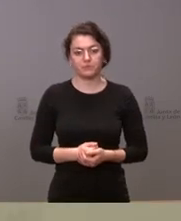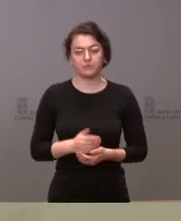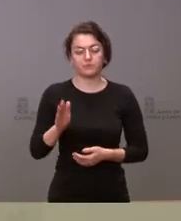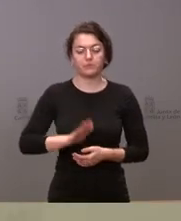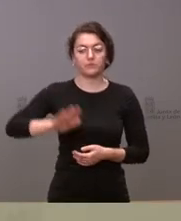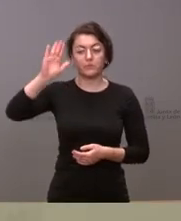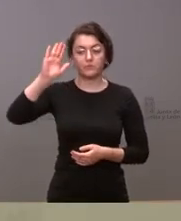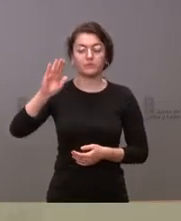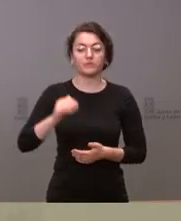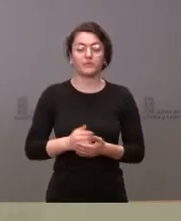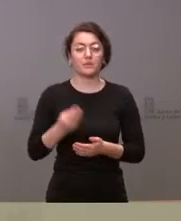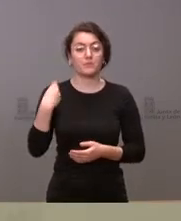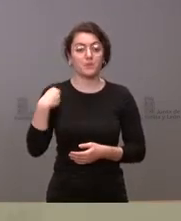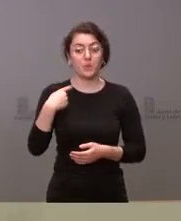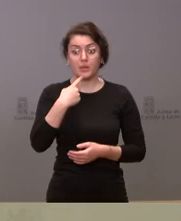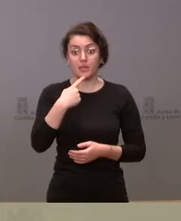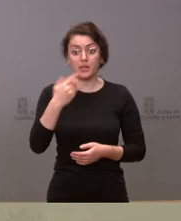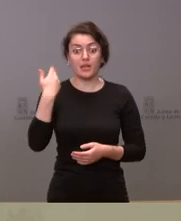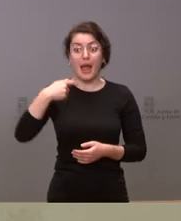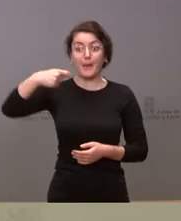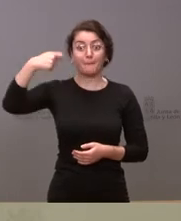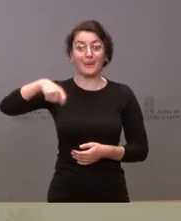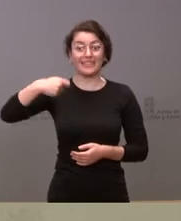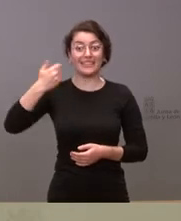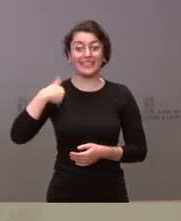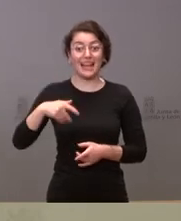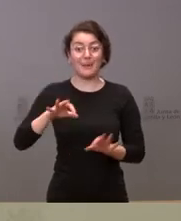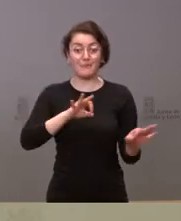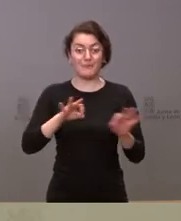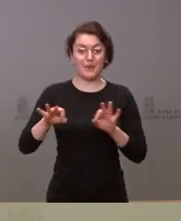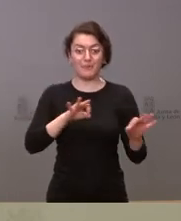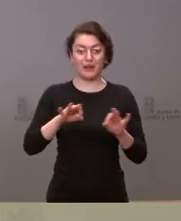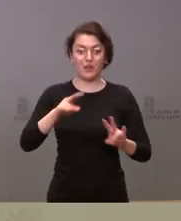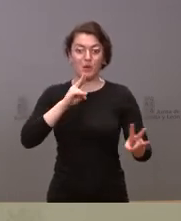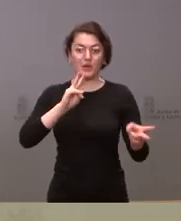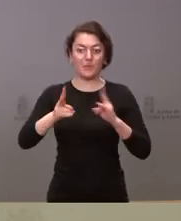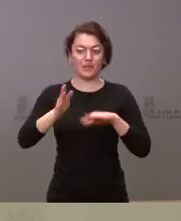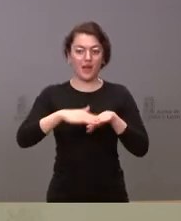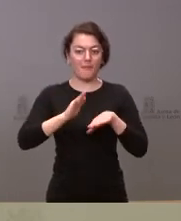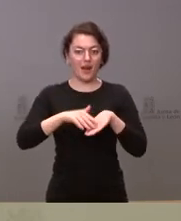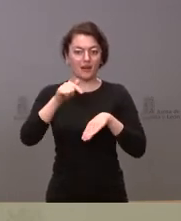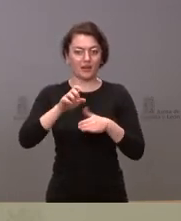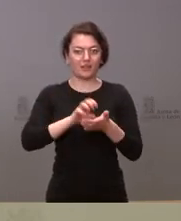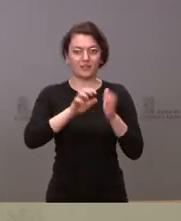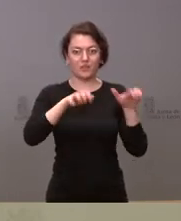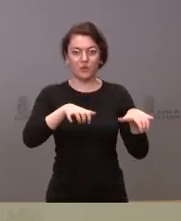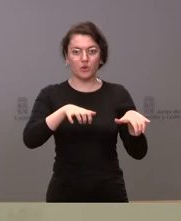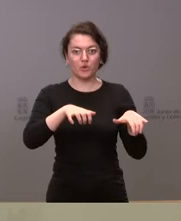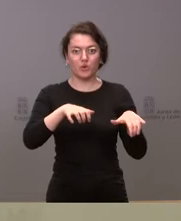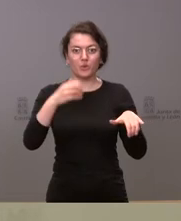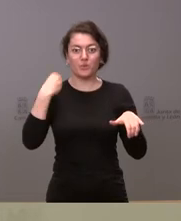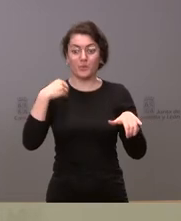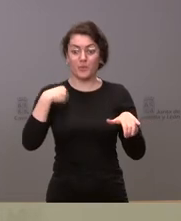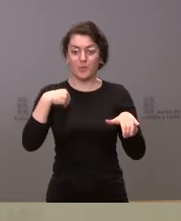En ese plan que nos dice que el presidente ya tiene preparado de respuesta a la guerra de Castilla y León ¿van a incluir rebajas de